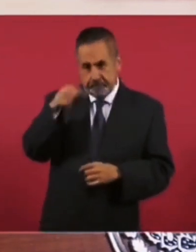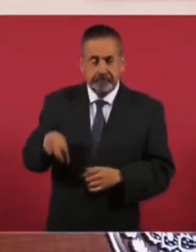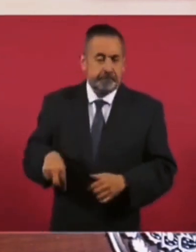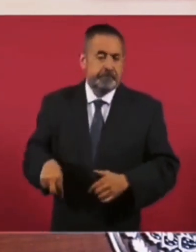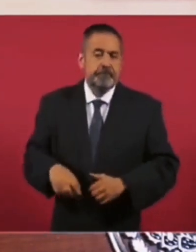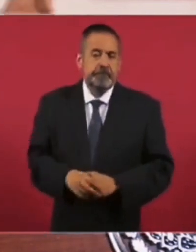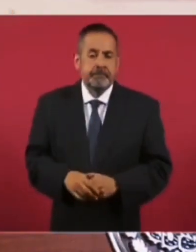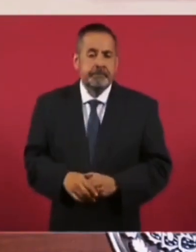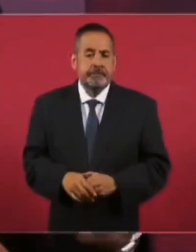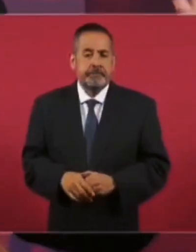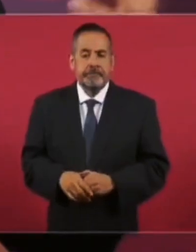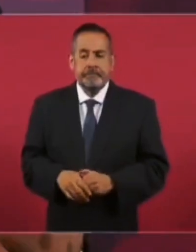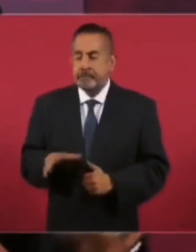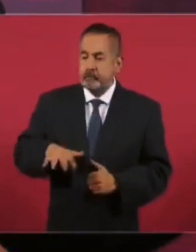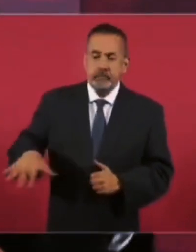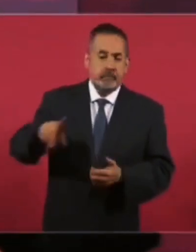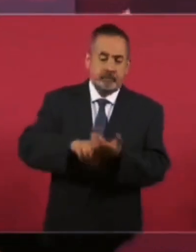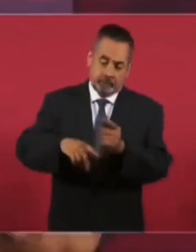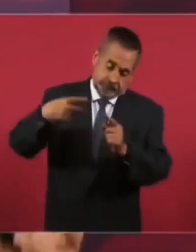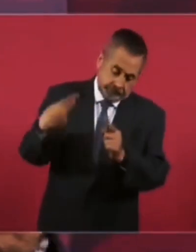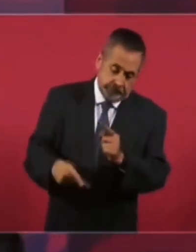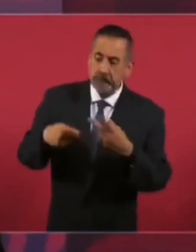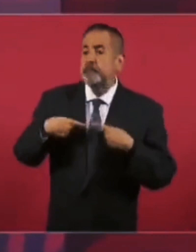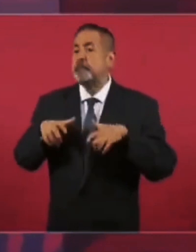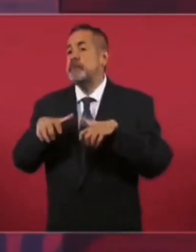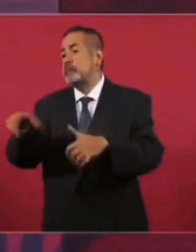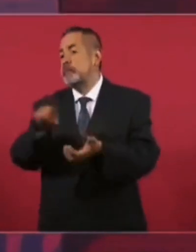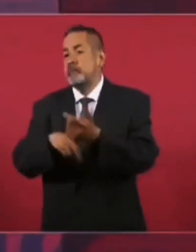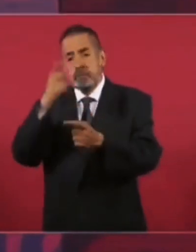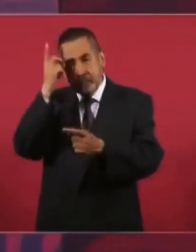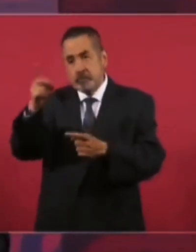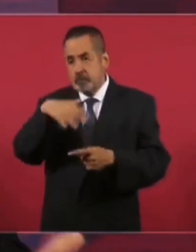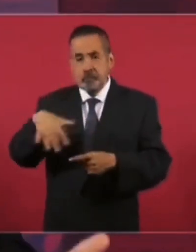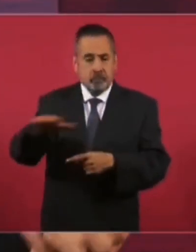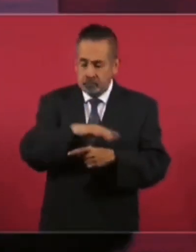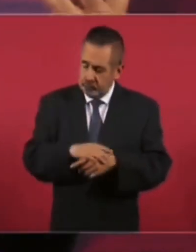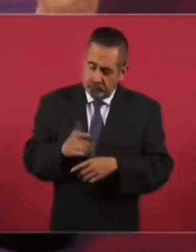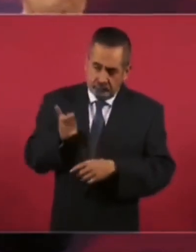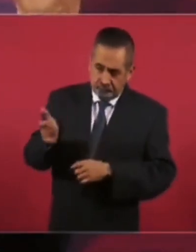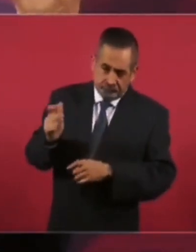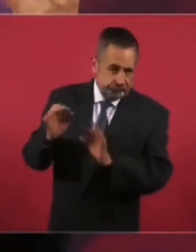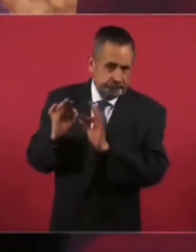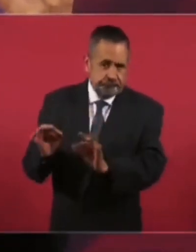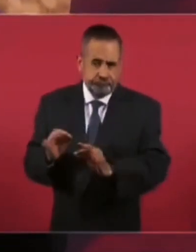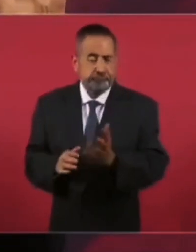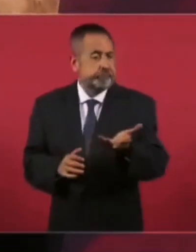Son obras de la nación, obras del pueblo. Entonces, queremos